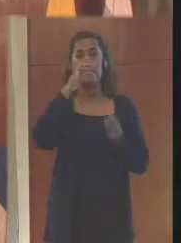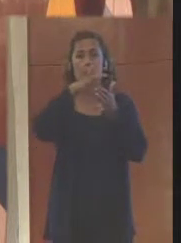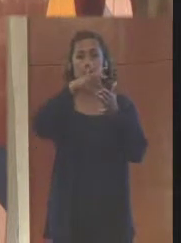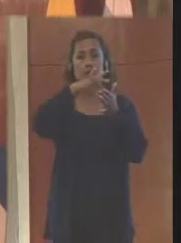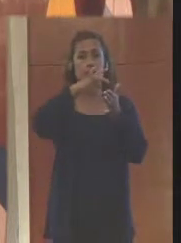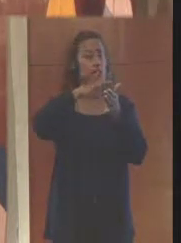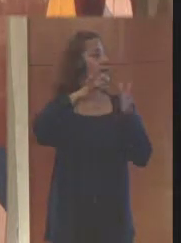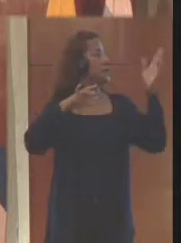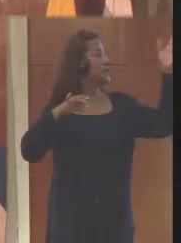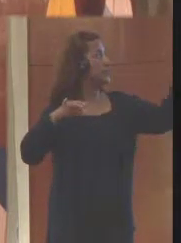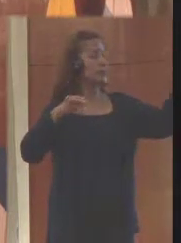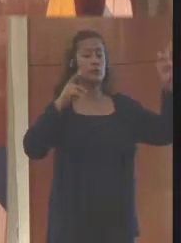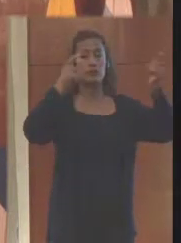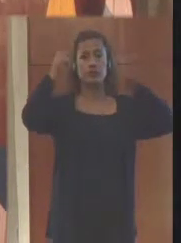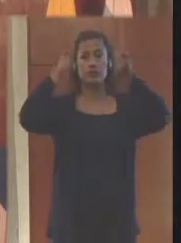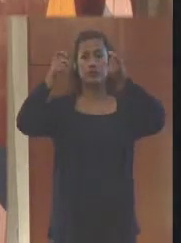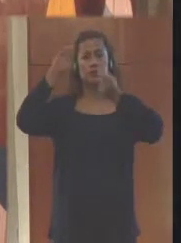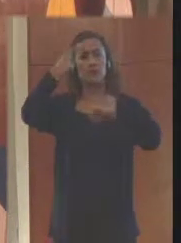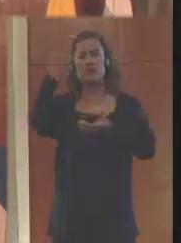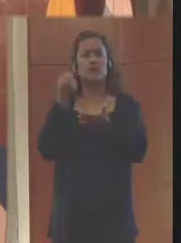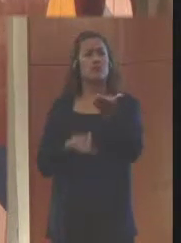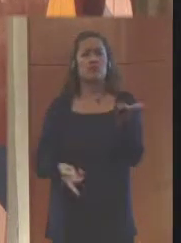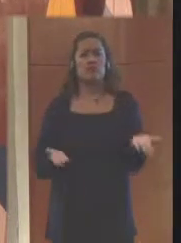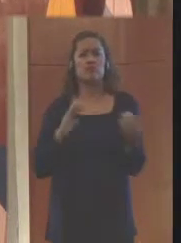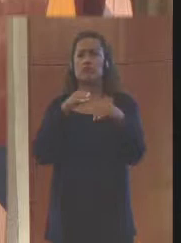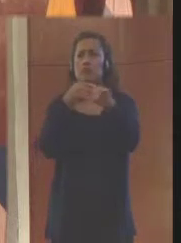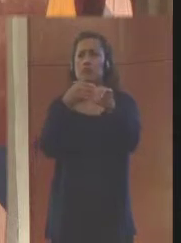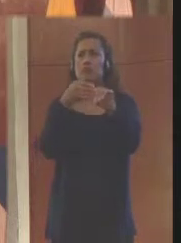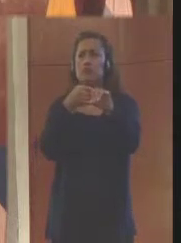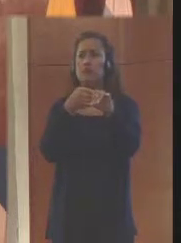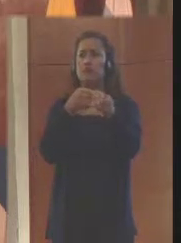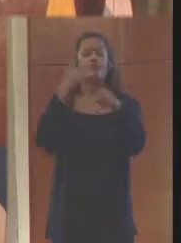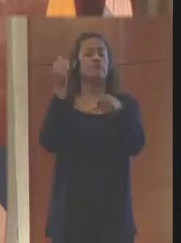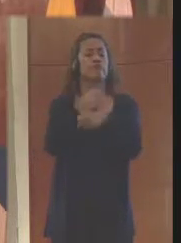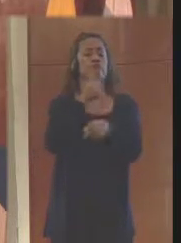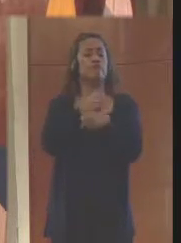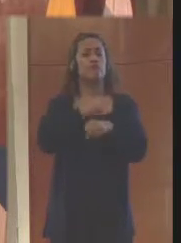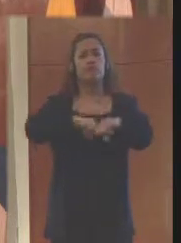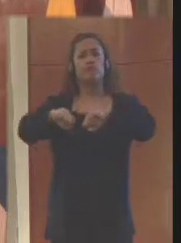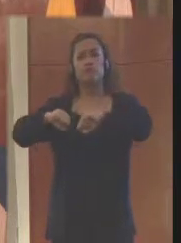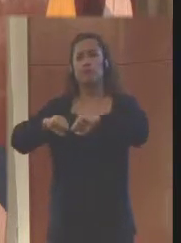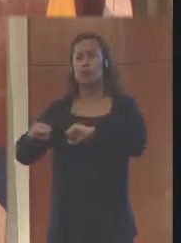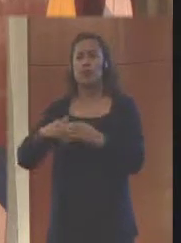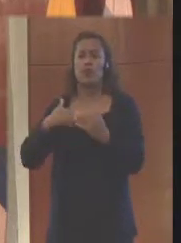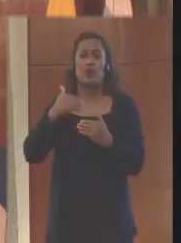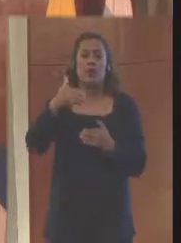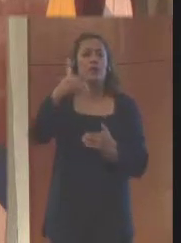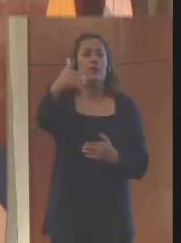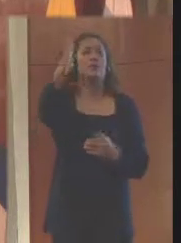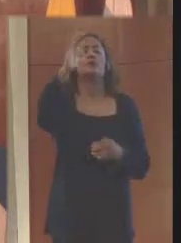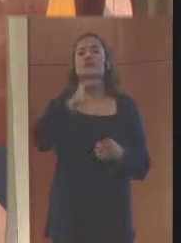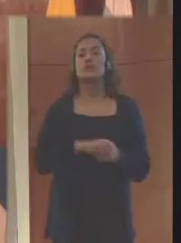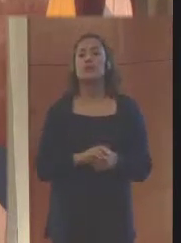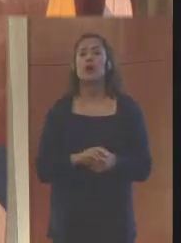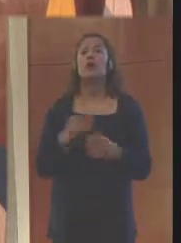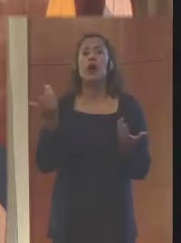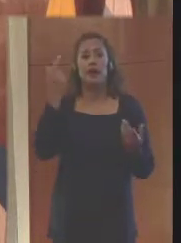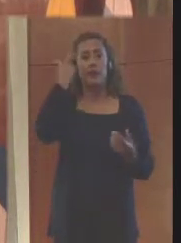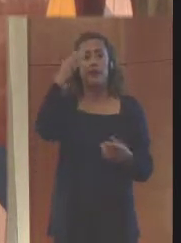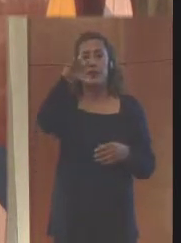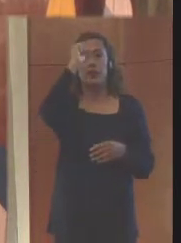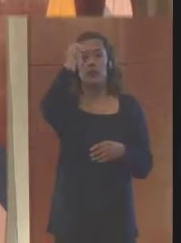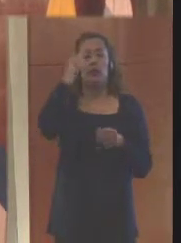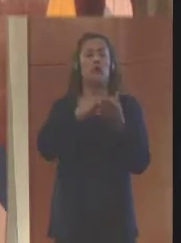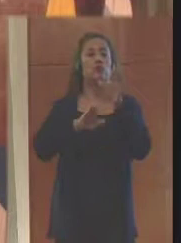Seguridad. ¿Cuál es la misión de Responsabilidad Integral? La gestión segura de procesos y productos, en busca de tener un